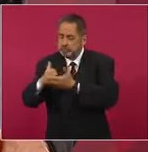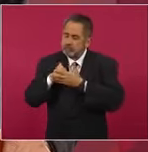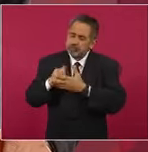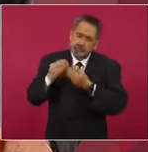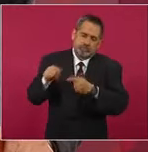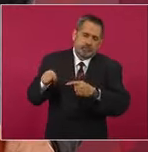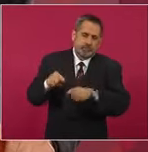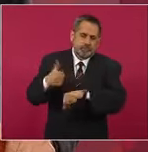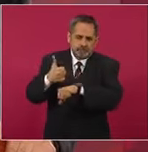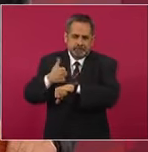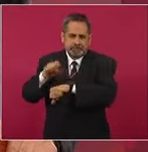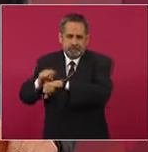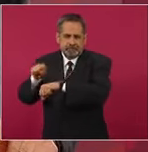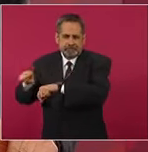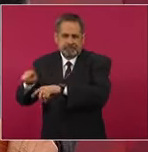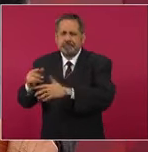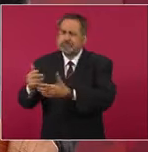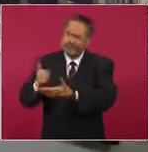que ahí están